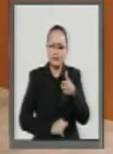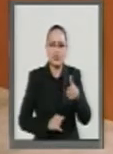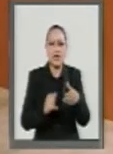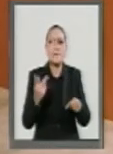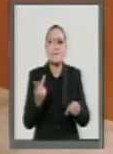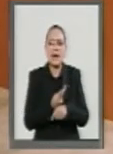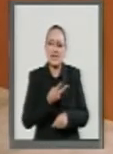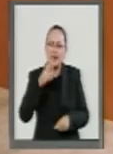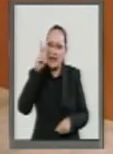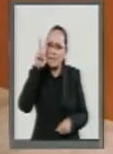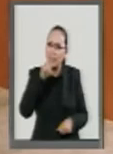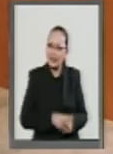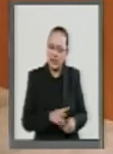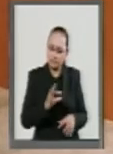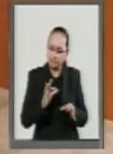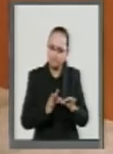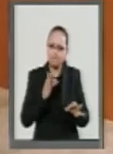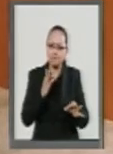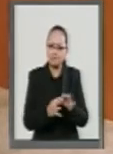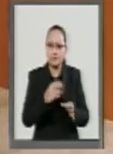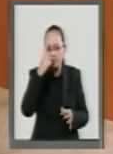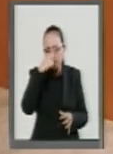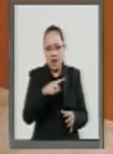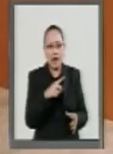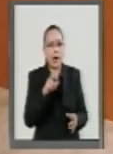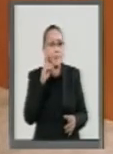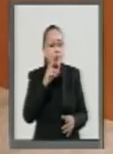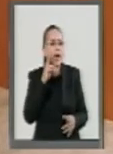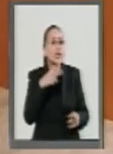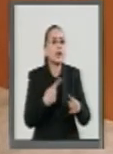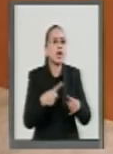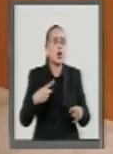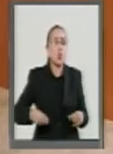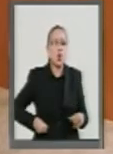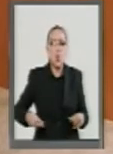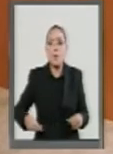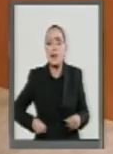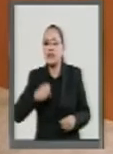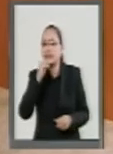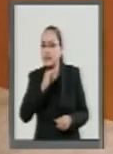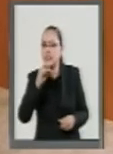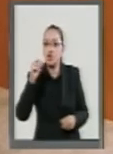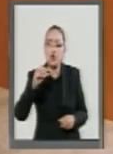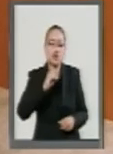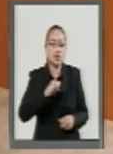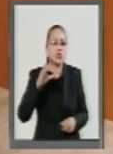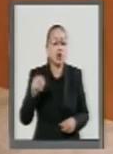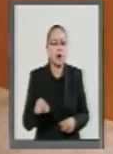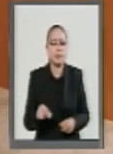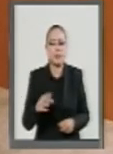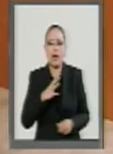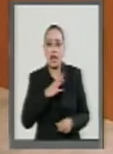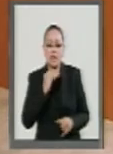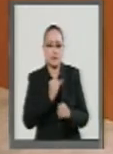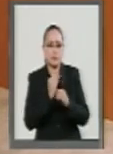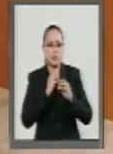histórica y poder deslindar responsabilidades. Se ha ocultado información.